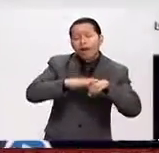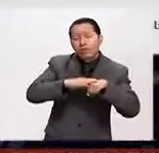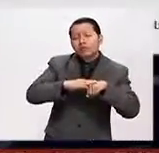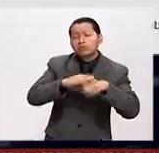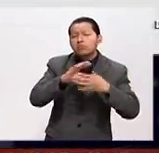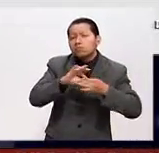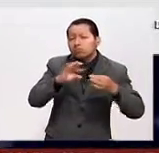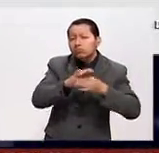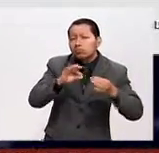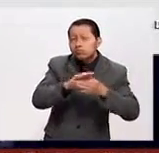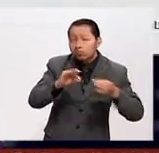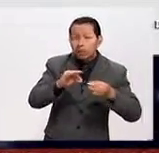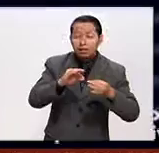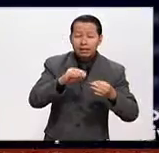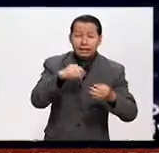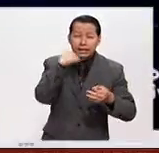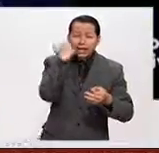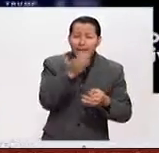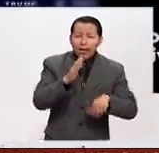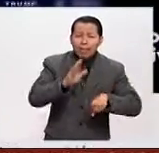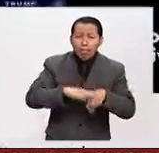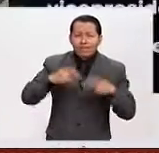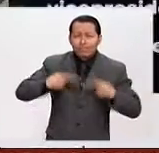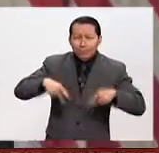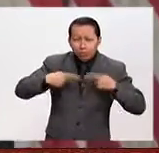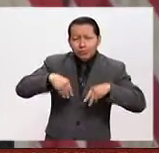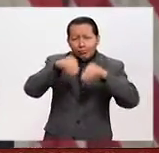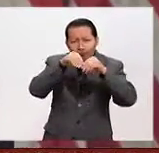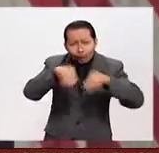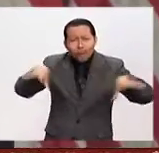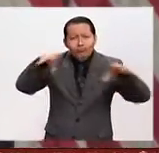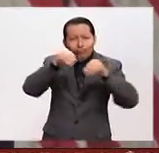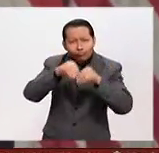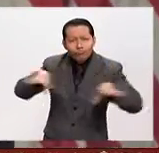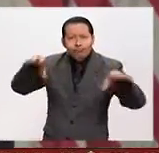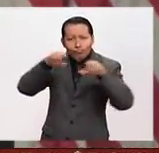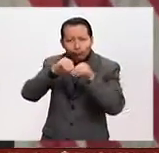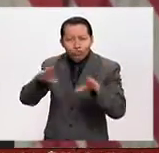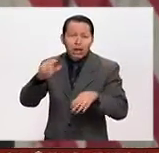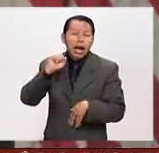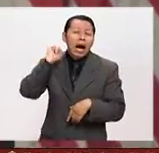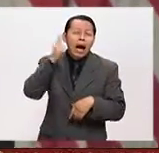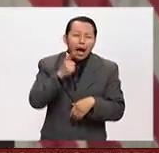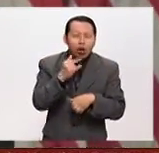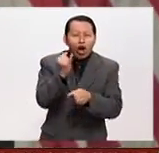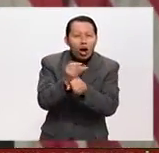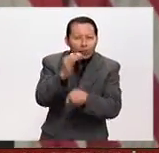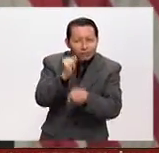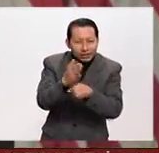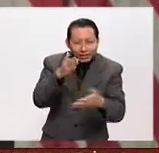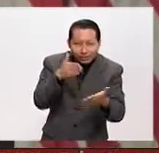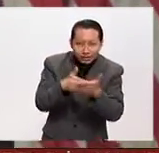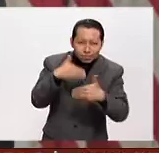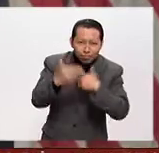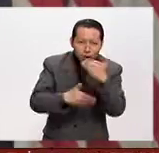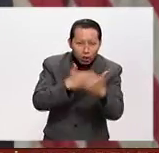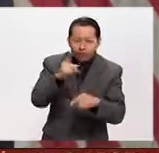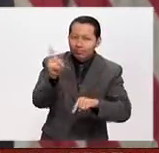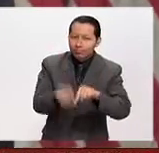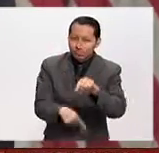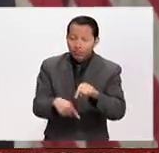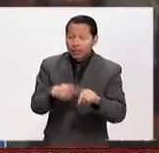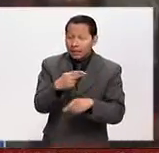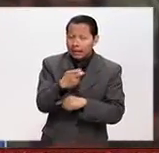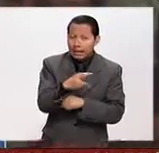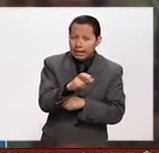candidata busca llegar a más gente y combatir todo aquello que está obstaculizando un progreso. El comunicado también destaca que